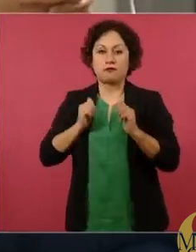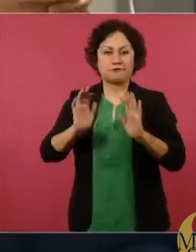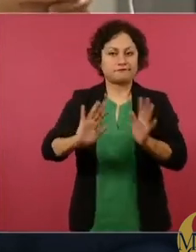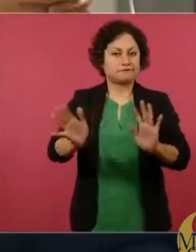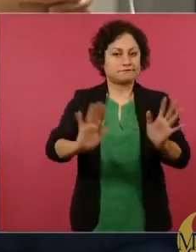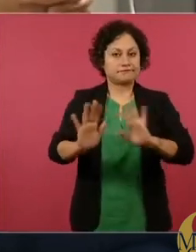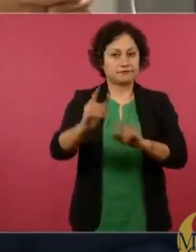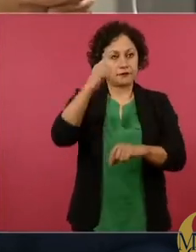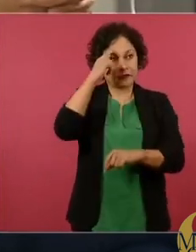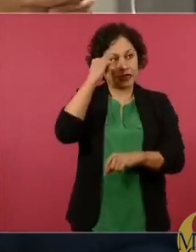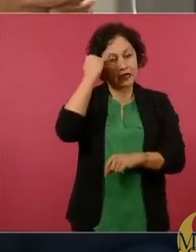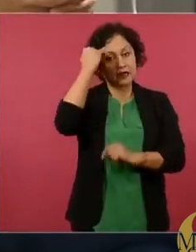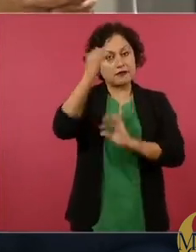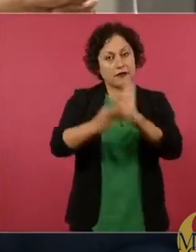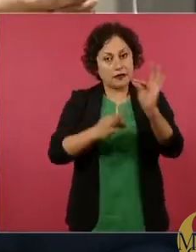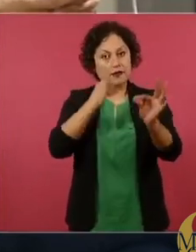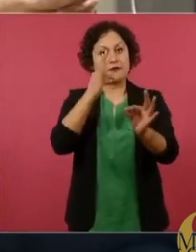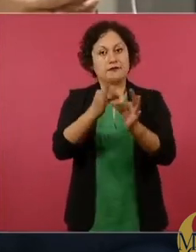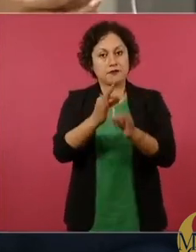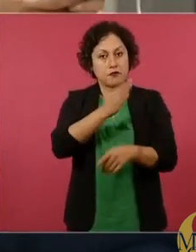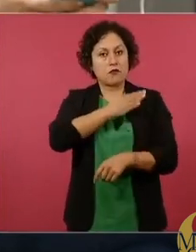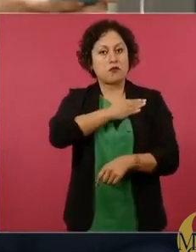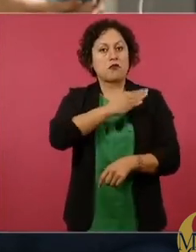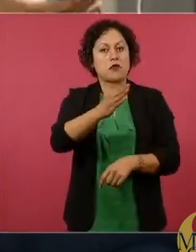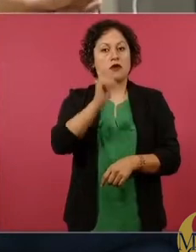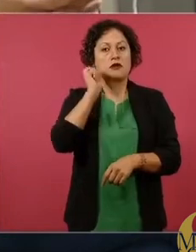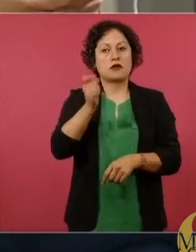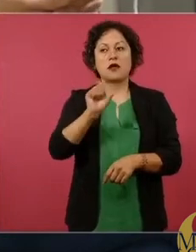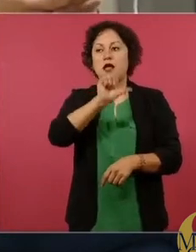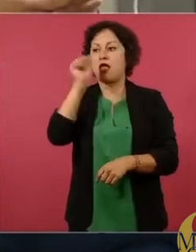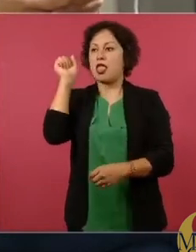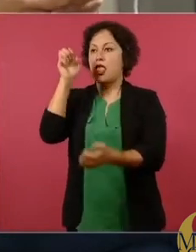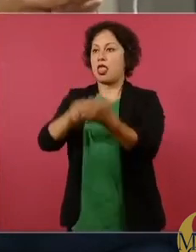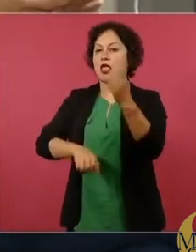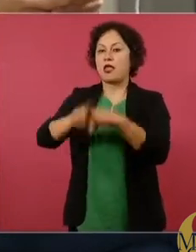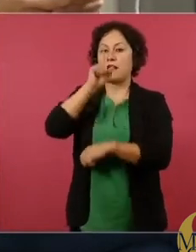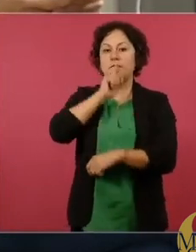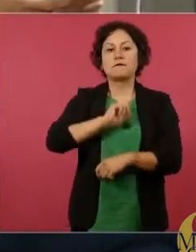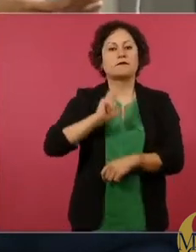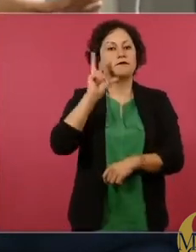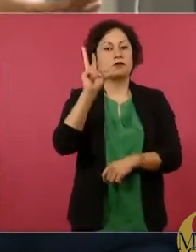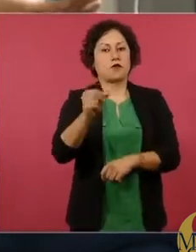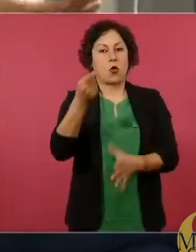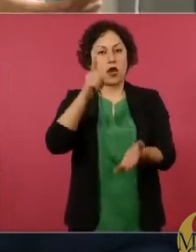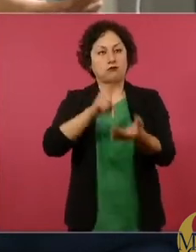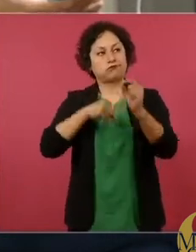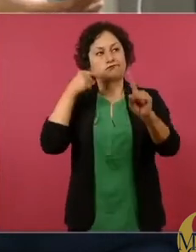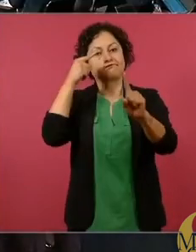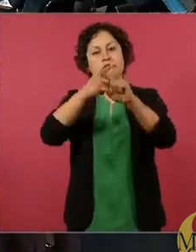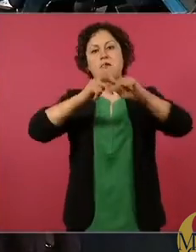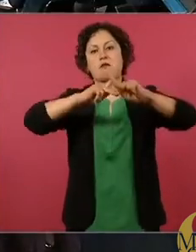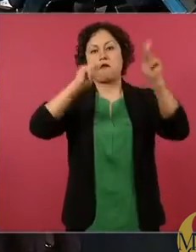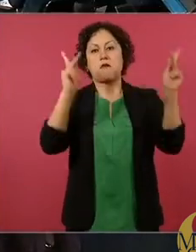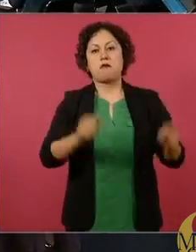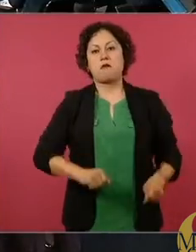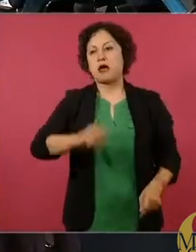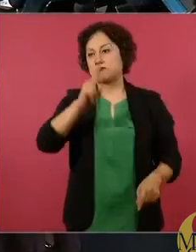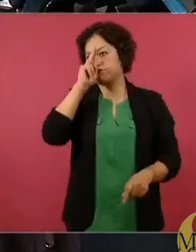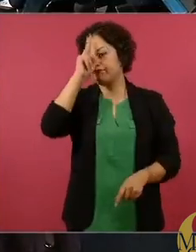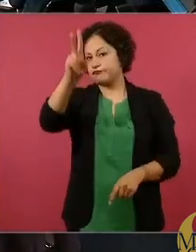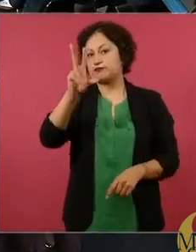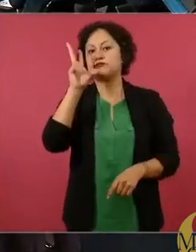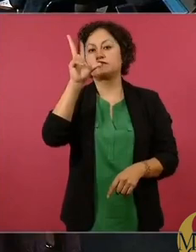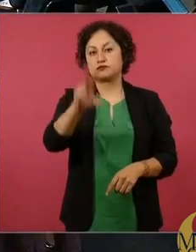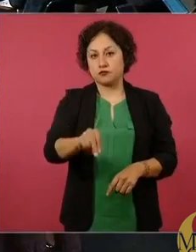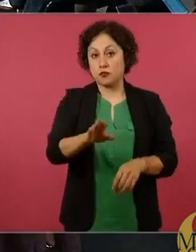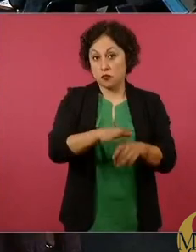desde la especulación, desde la construcción y no de la desconstrucción, desde la paz y no desde la violencia. Con esto quiero decir, aprovecho la